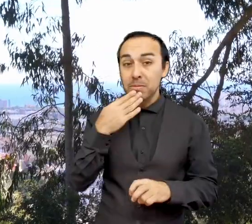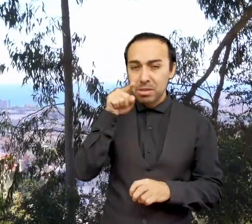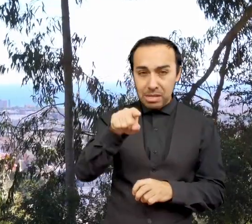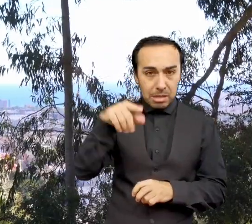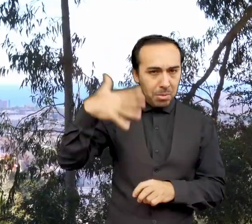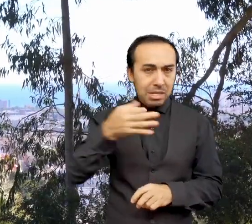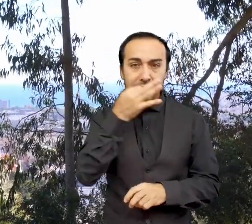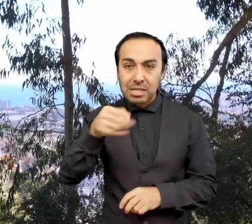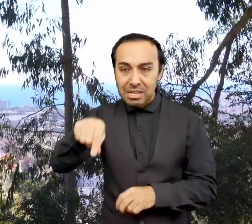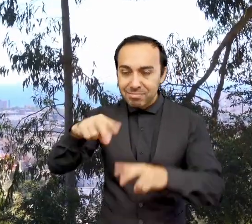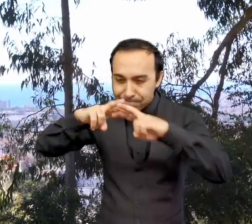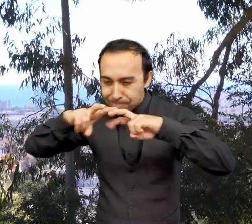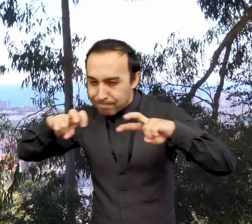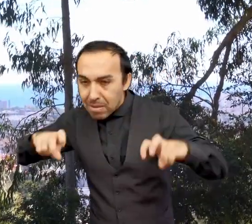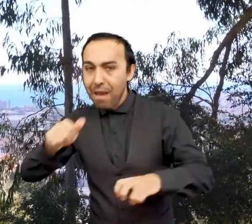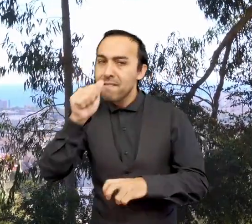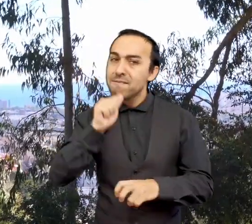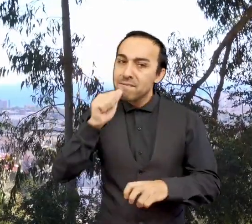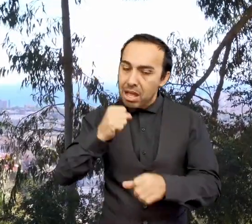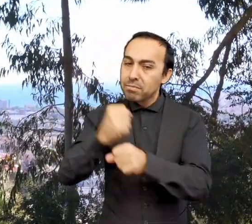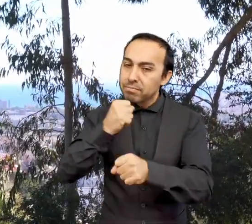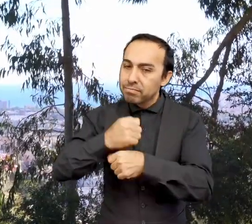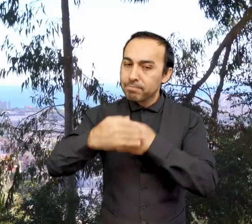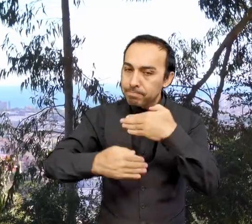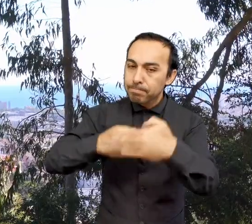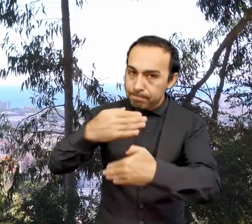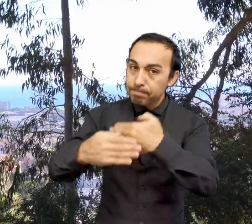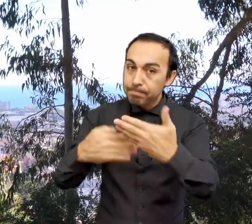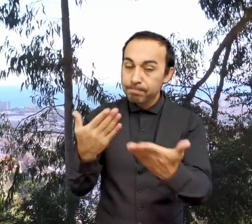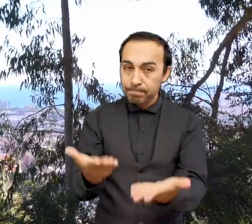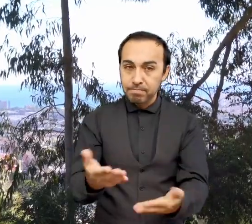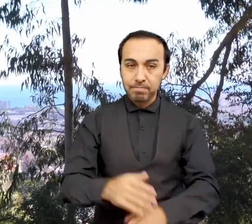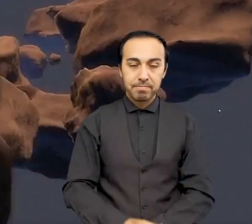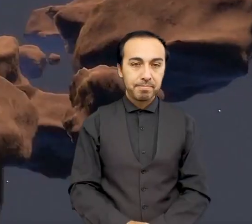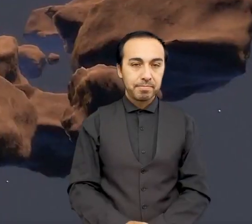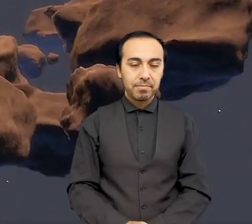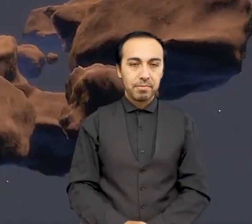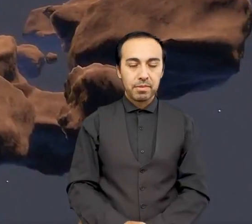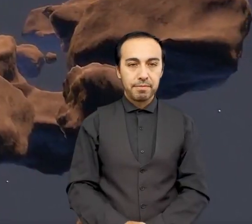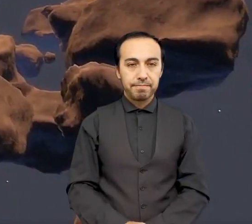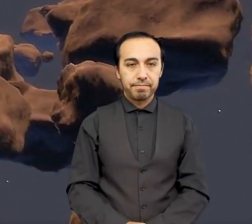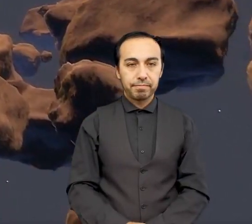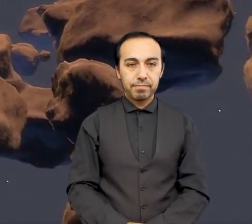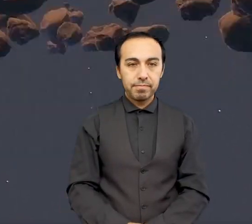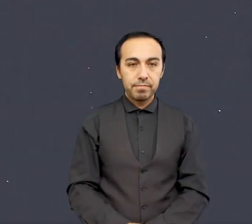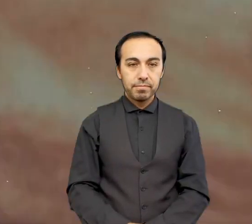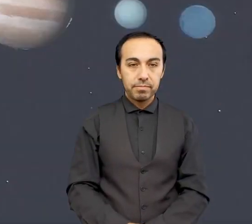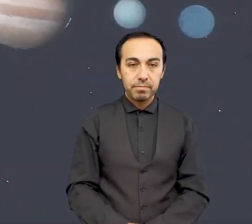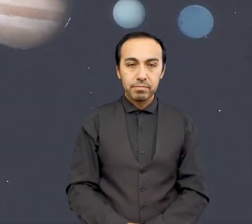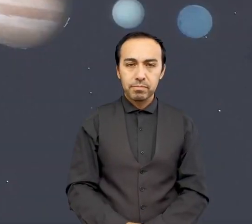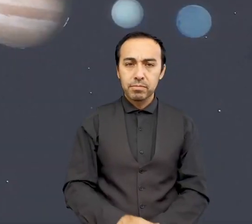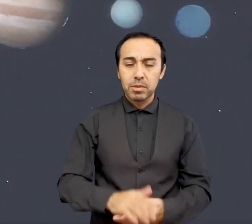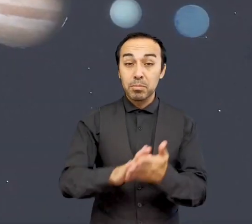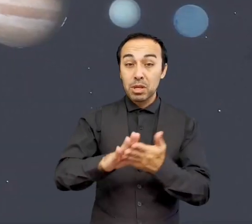selección sobre los estudios estelares en Carnegie no es completa ni exhaustiva. Los